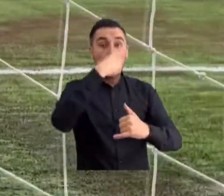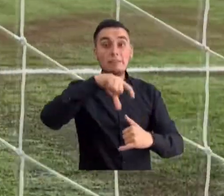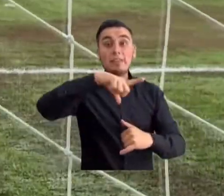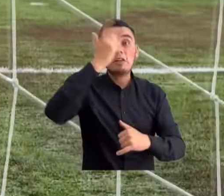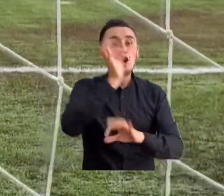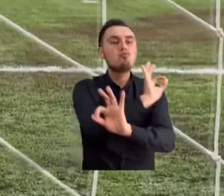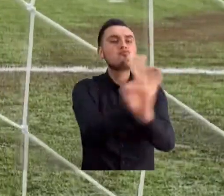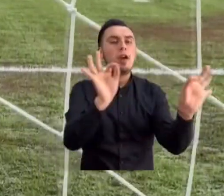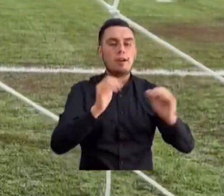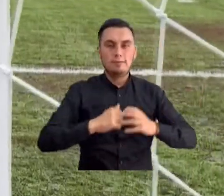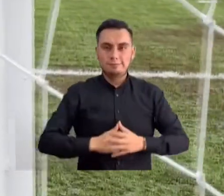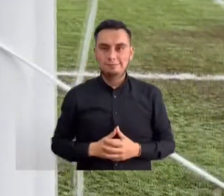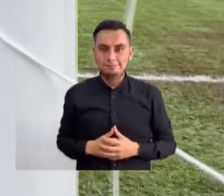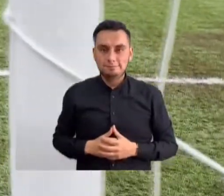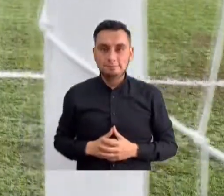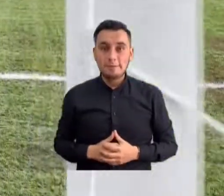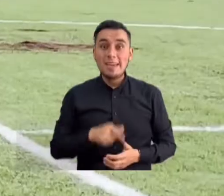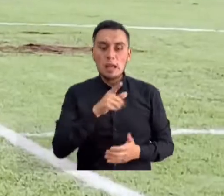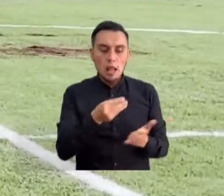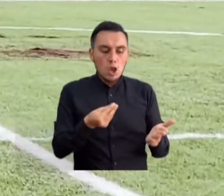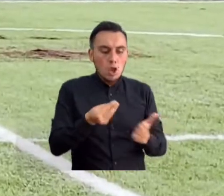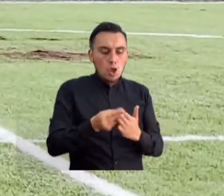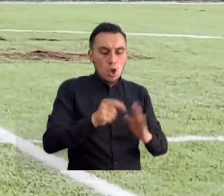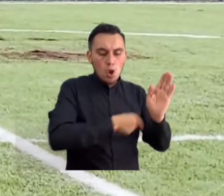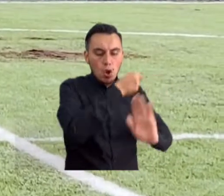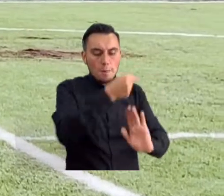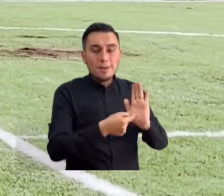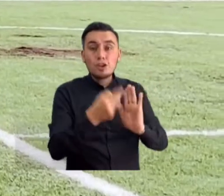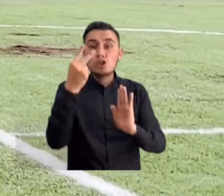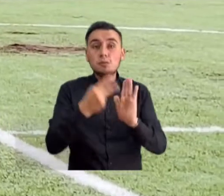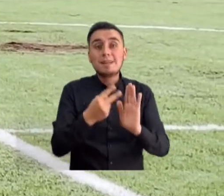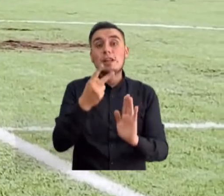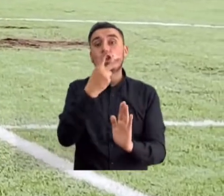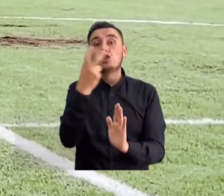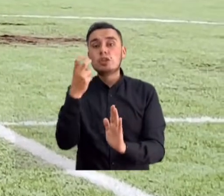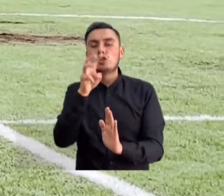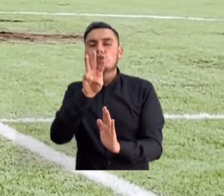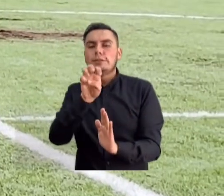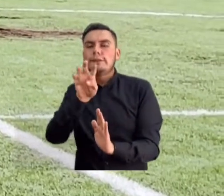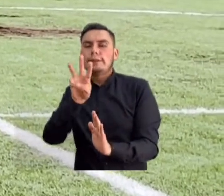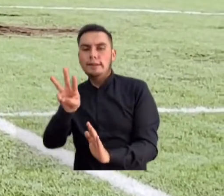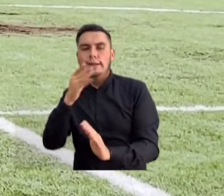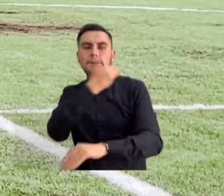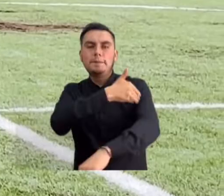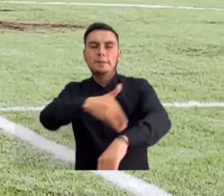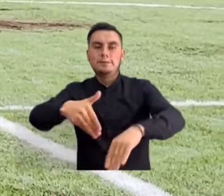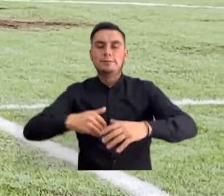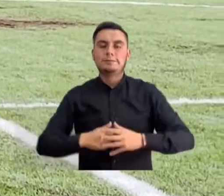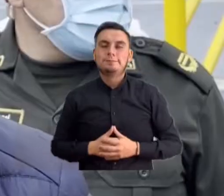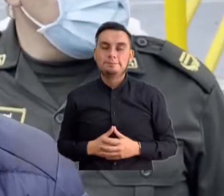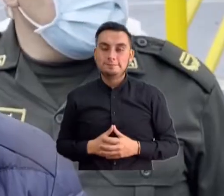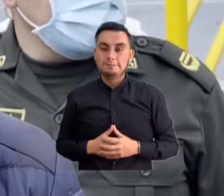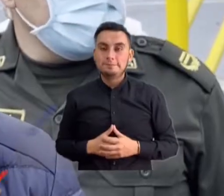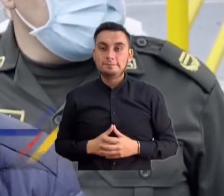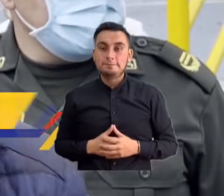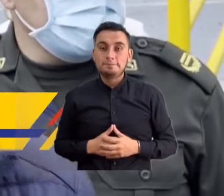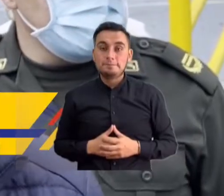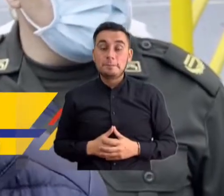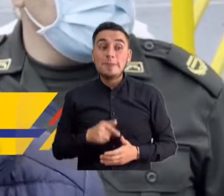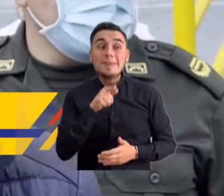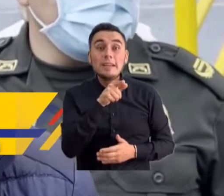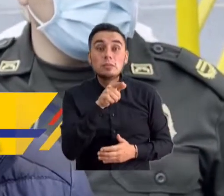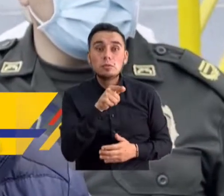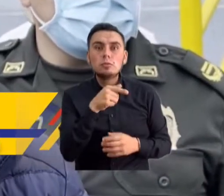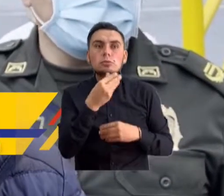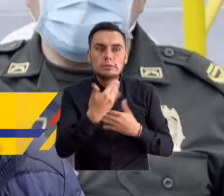blanco menos para el país. La obra tuvo un costo total de 2.283 millones de pesos. Que van a